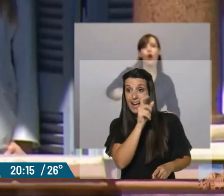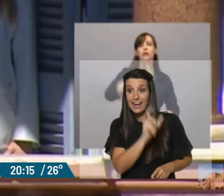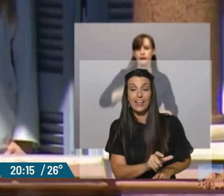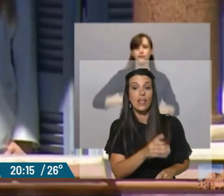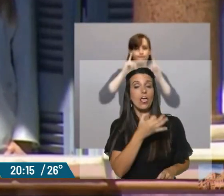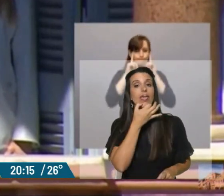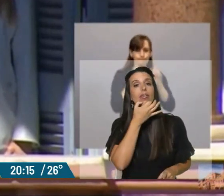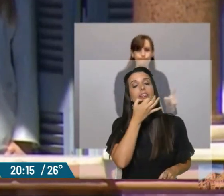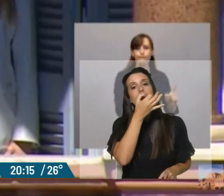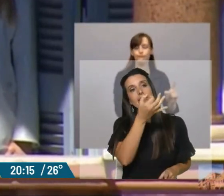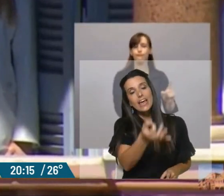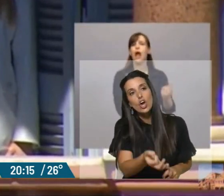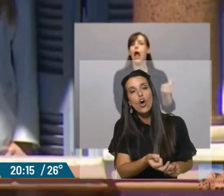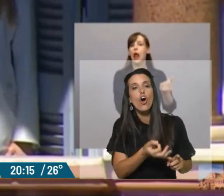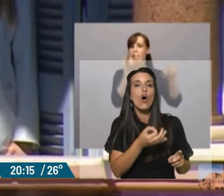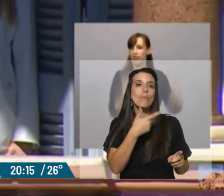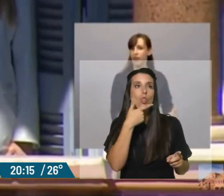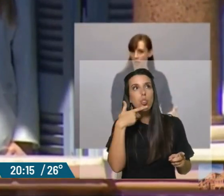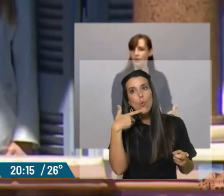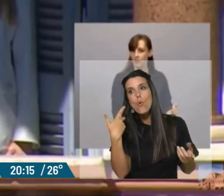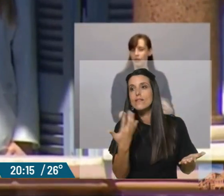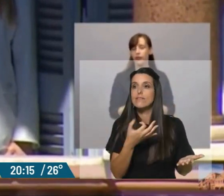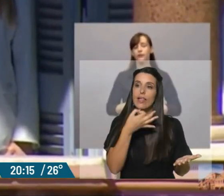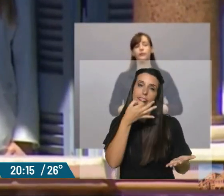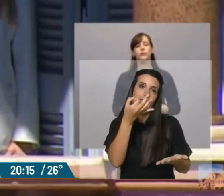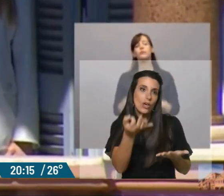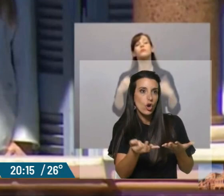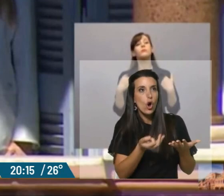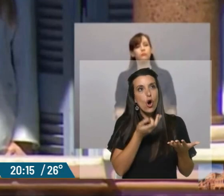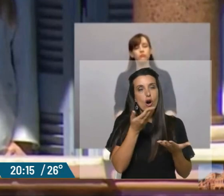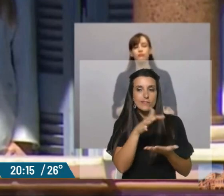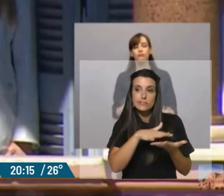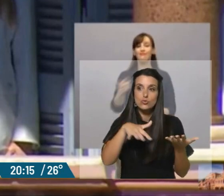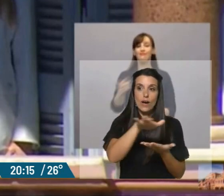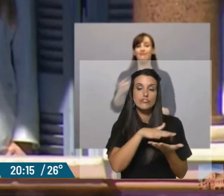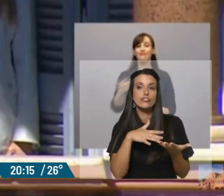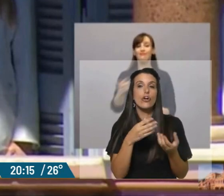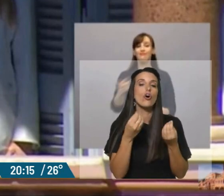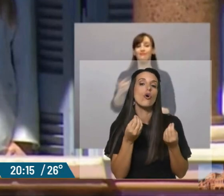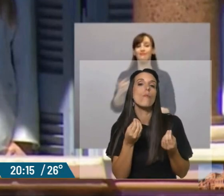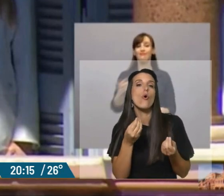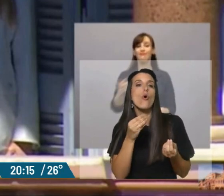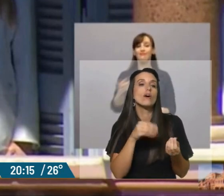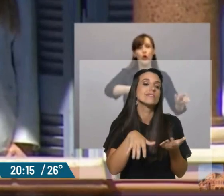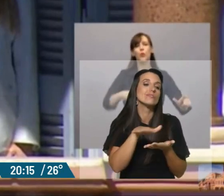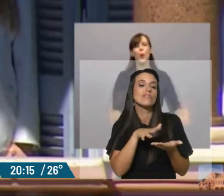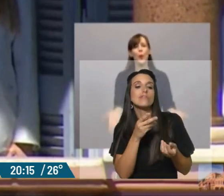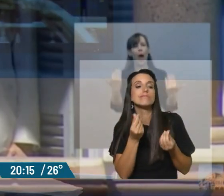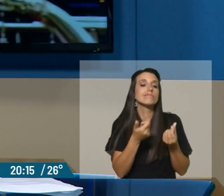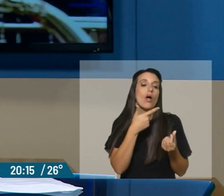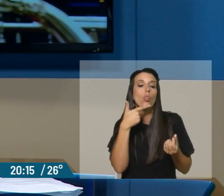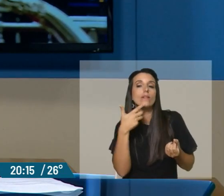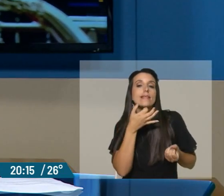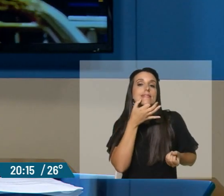edulcoró, una palabra que escuché por ahí, que me gustó bastante para describir aquella situación, edulcoró un poco la situación y